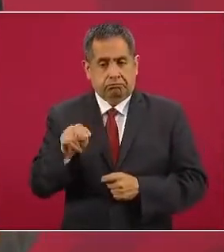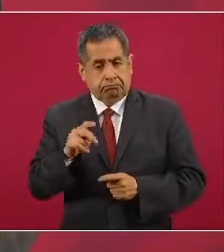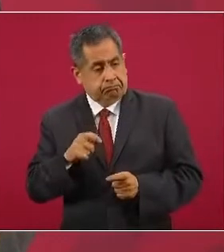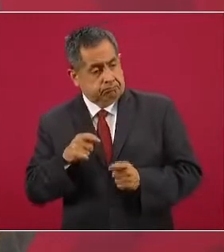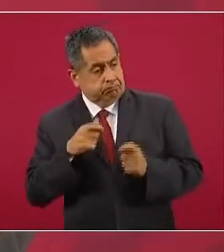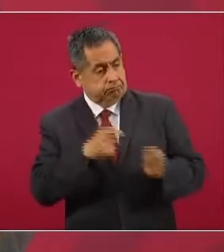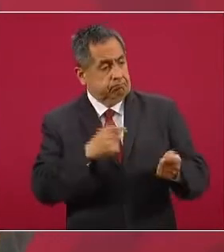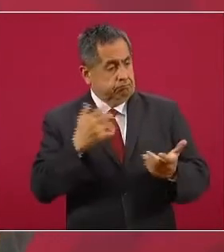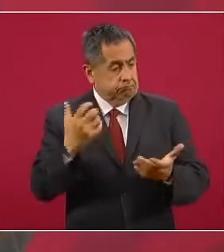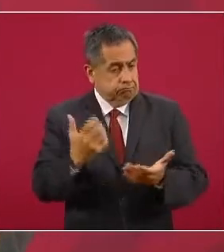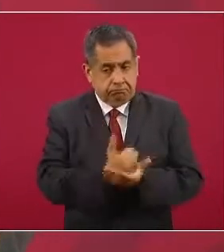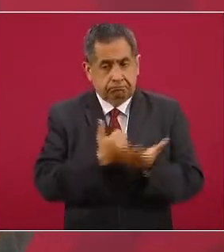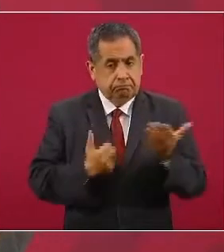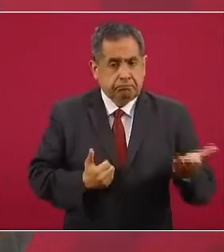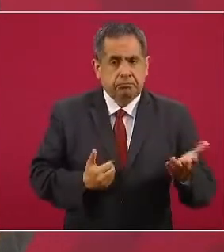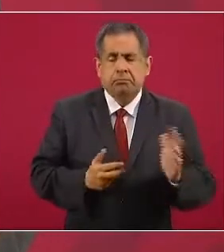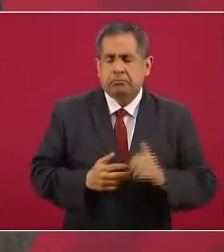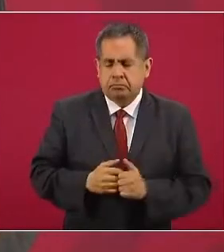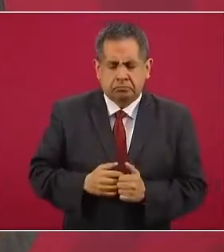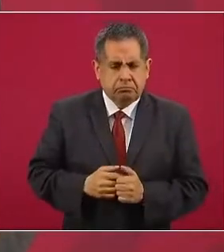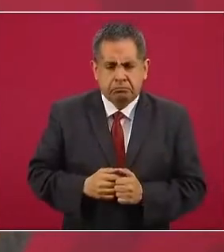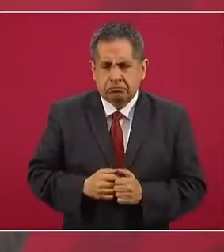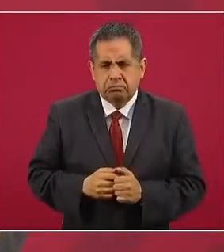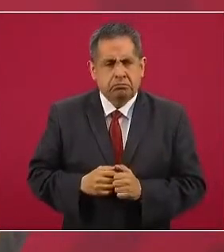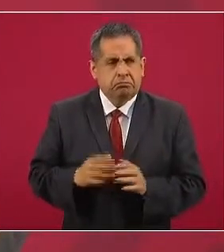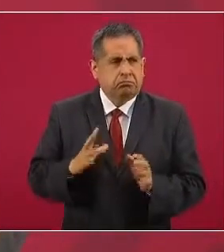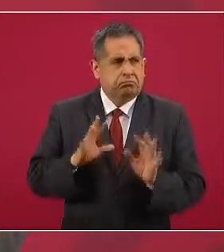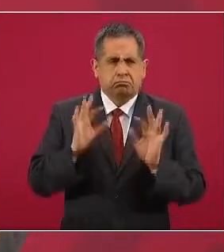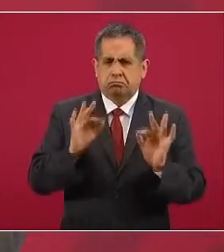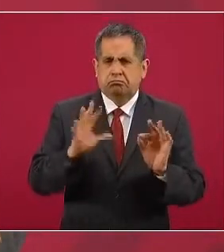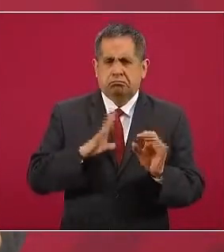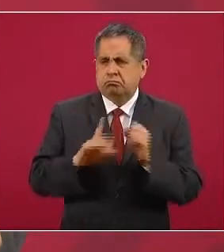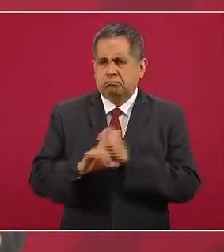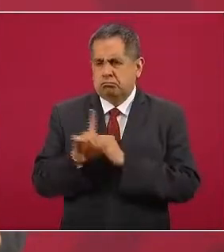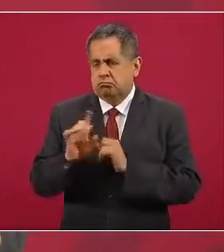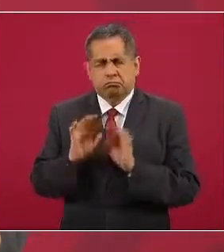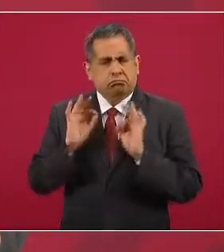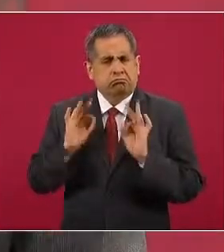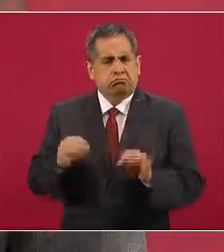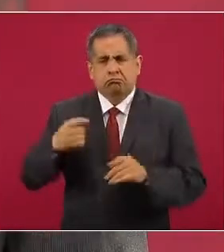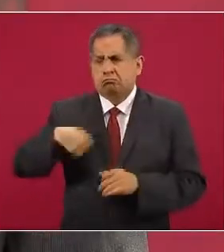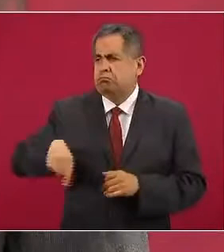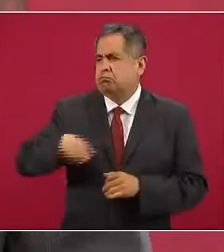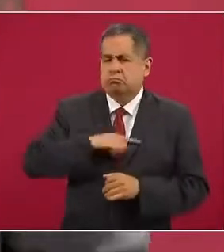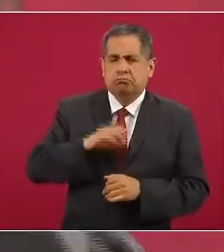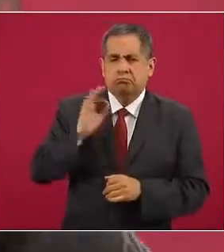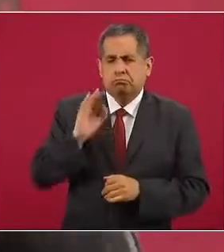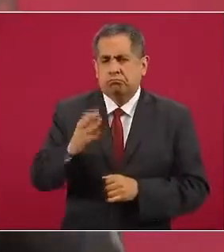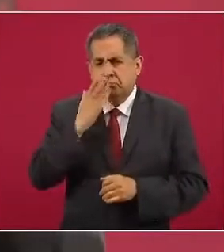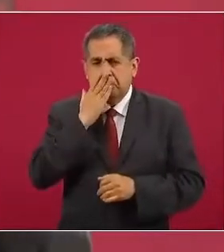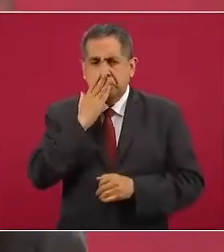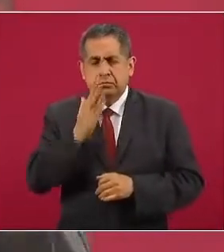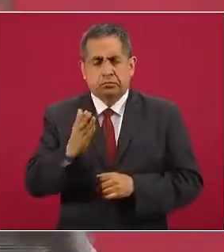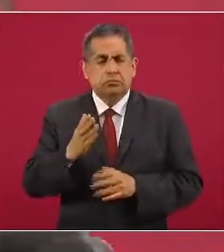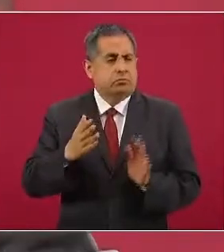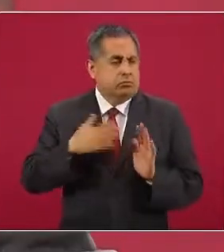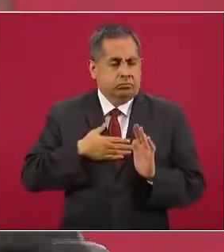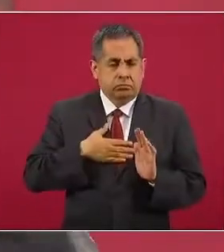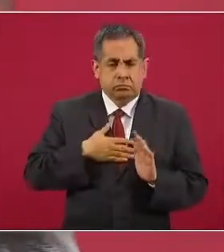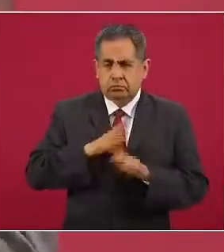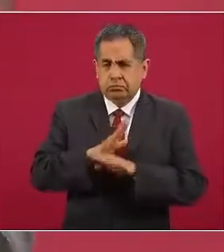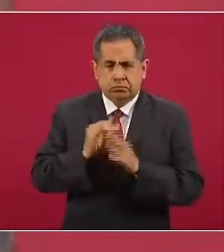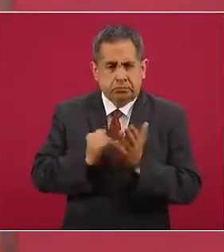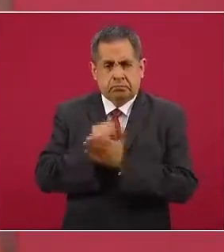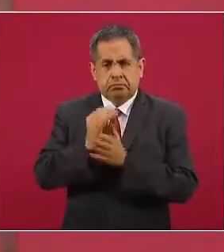no habría ningún problema, porque nosotros tenemos ya